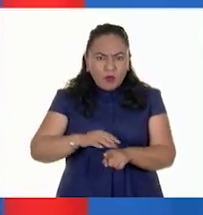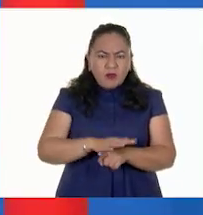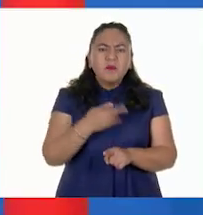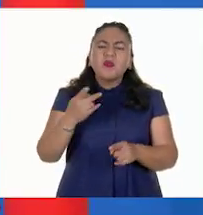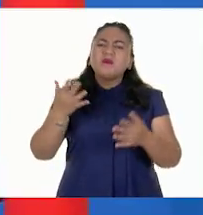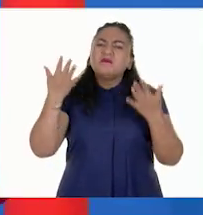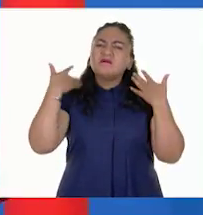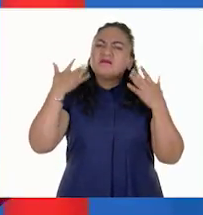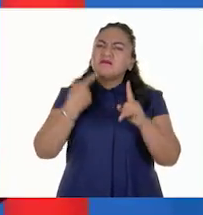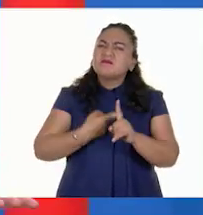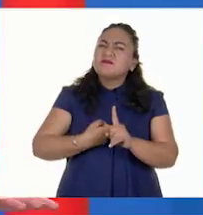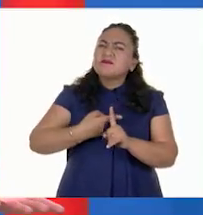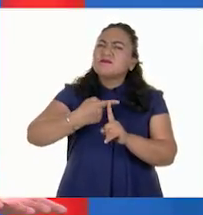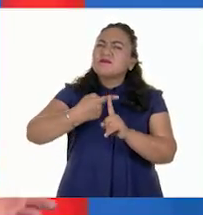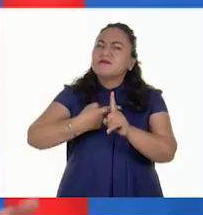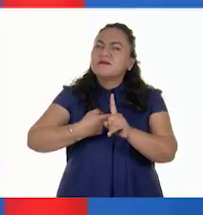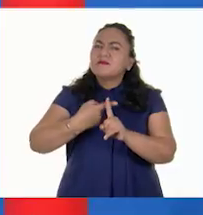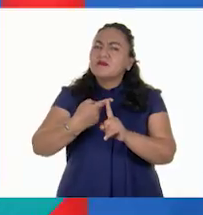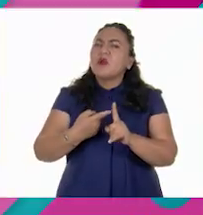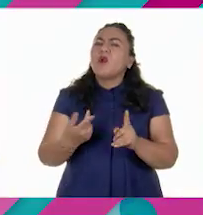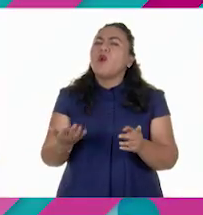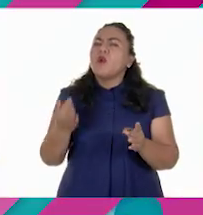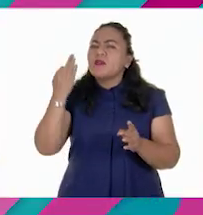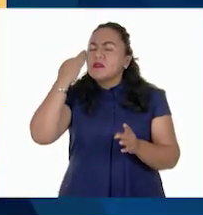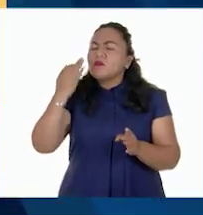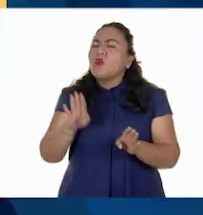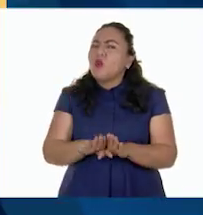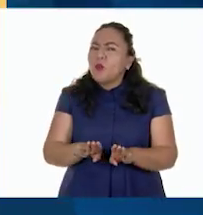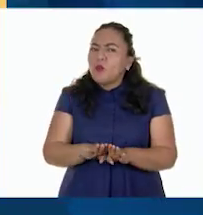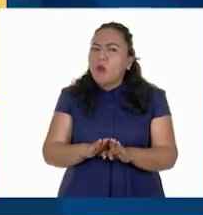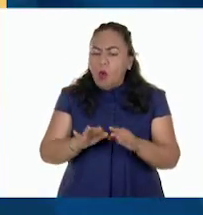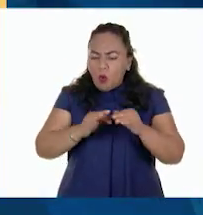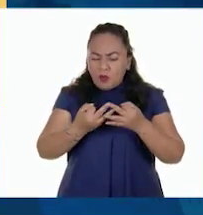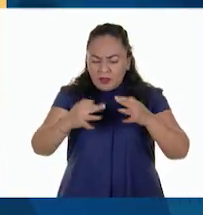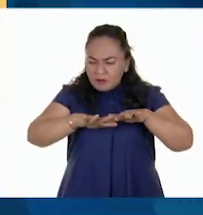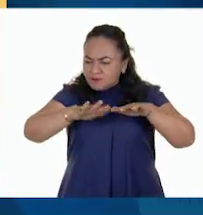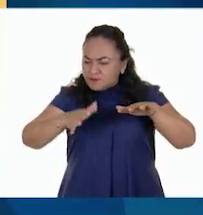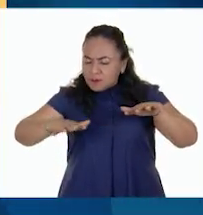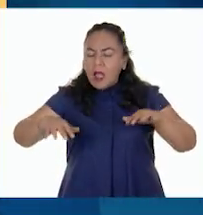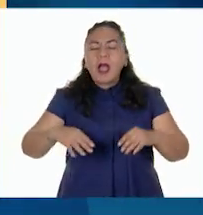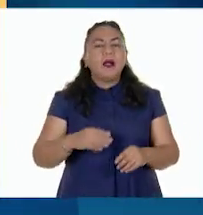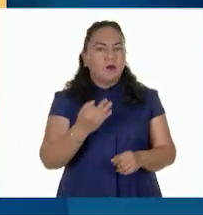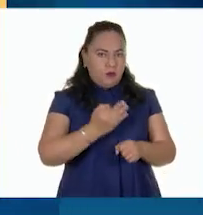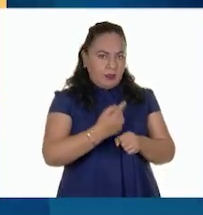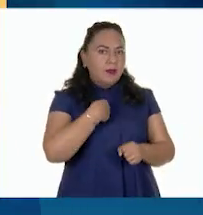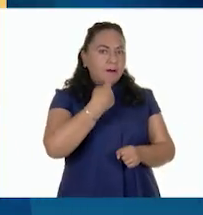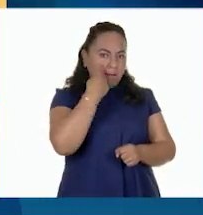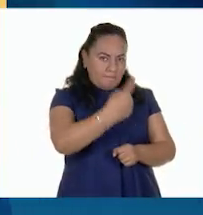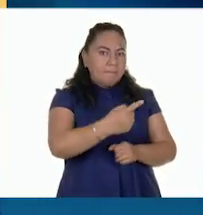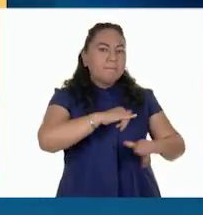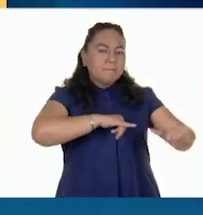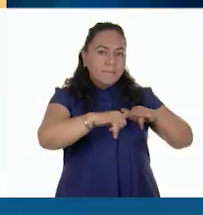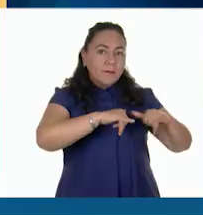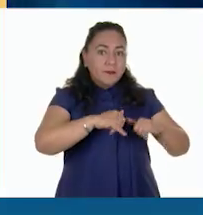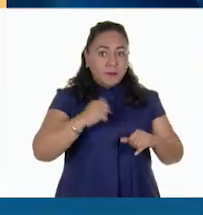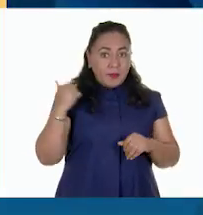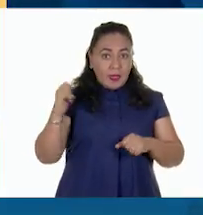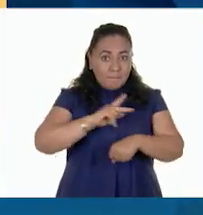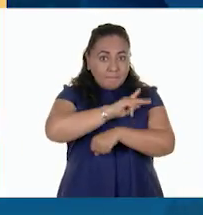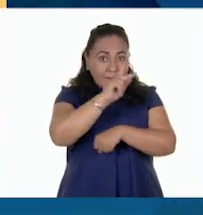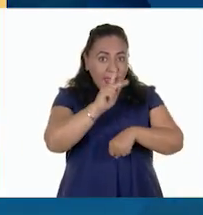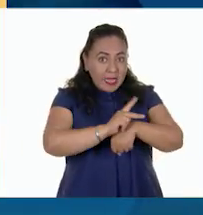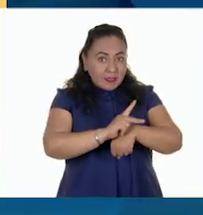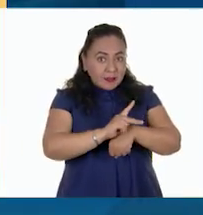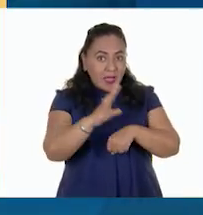clima y qué pasa con el relieve. Mira, para ello, veamos el mapa. Los países que tienen mayor